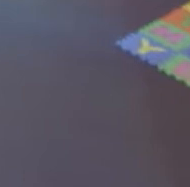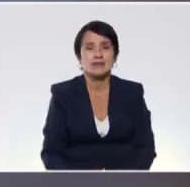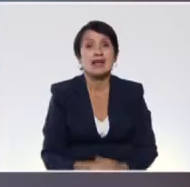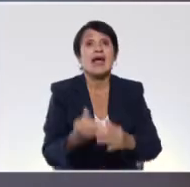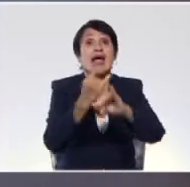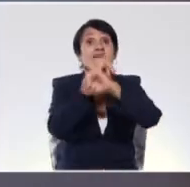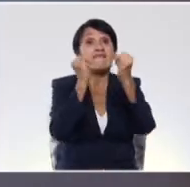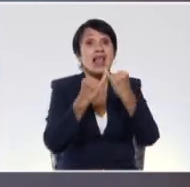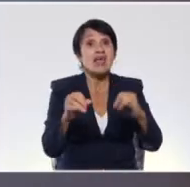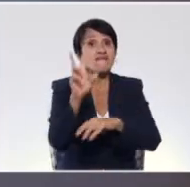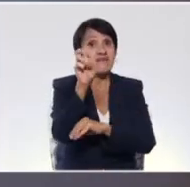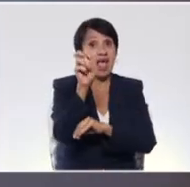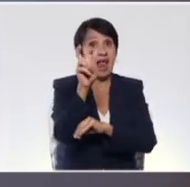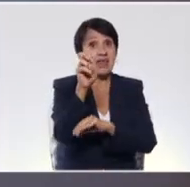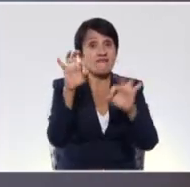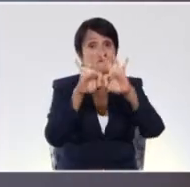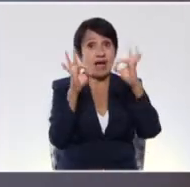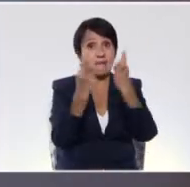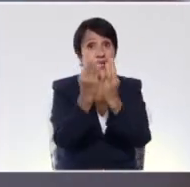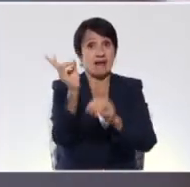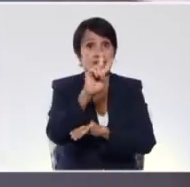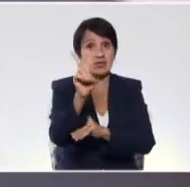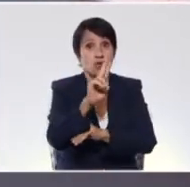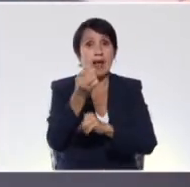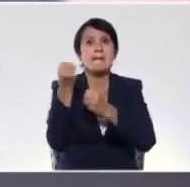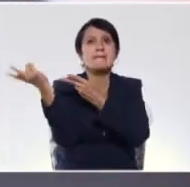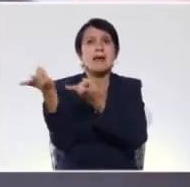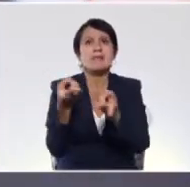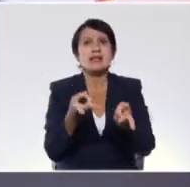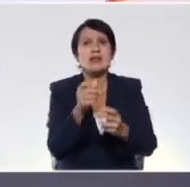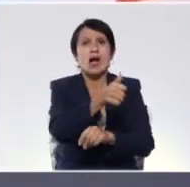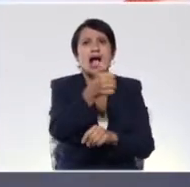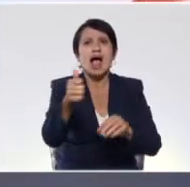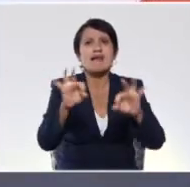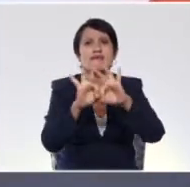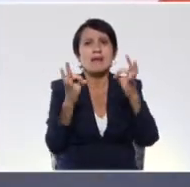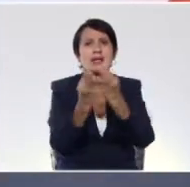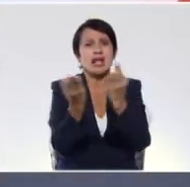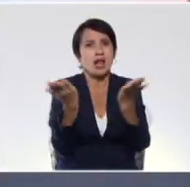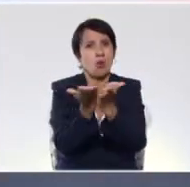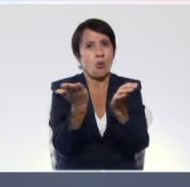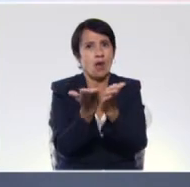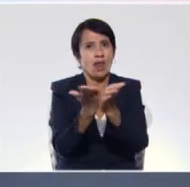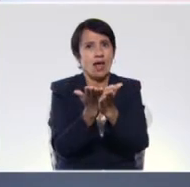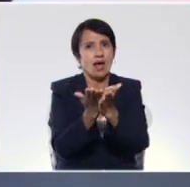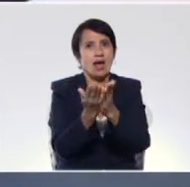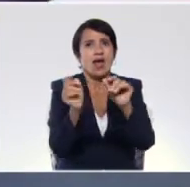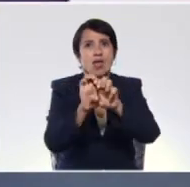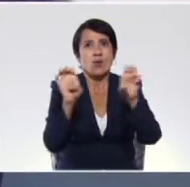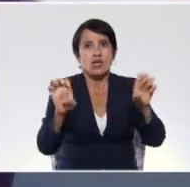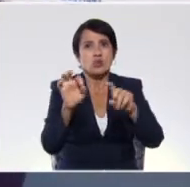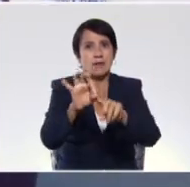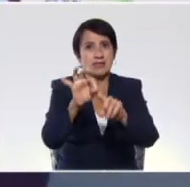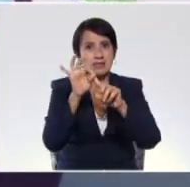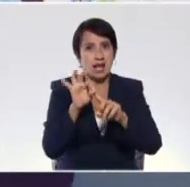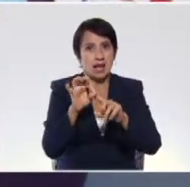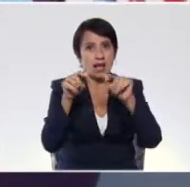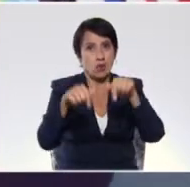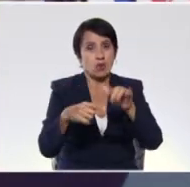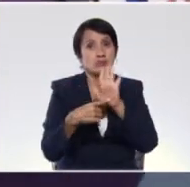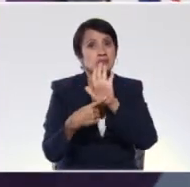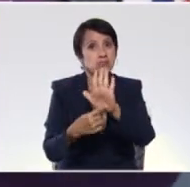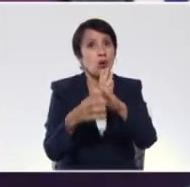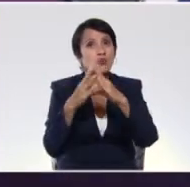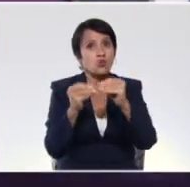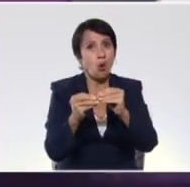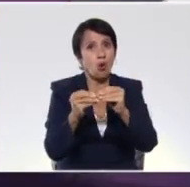¡Feliz Viernes, familia venezolana! Bienvenidos a su programa Cada Familia, Una Escuela en el segmento de Educación Especial. Hoy le traemos